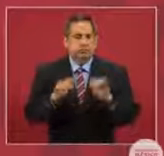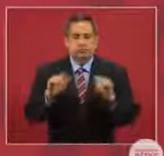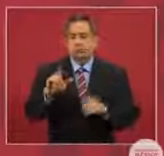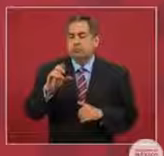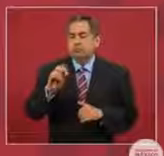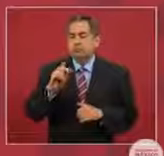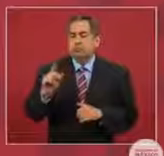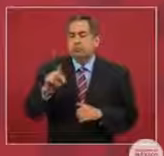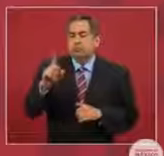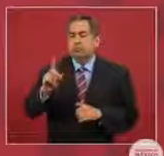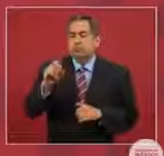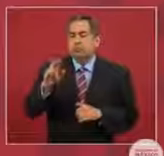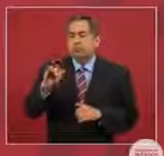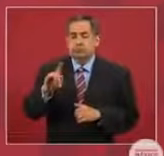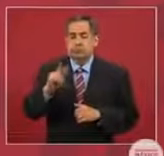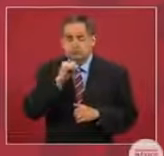Dóriga.